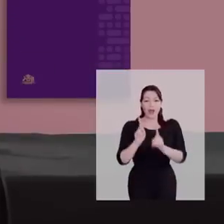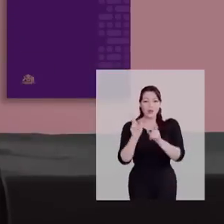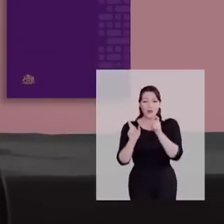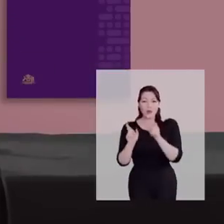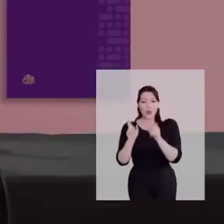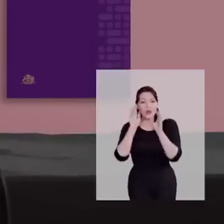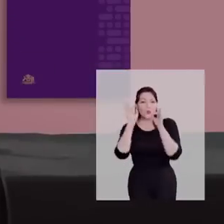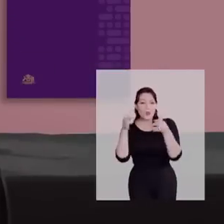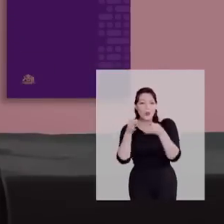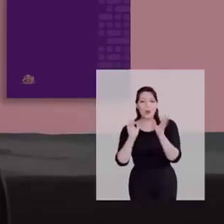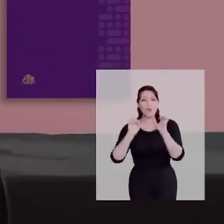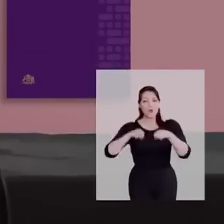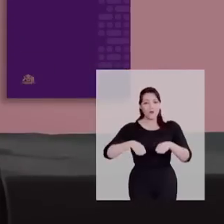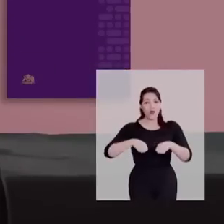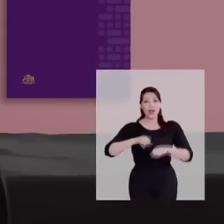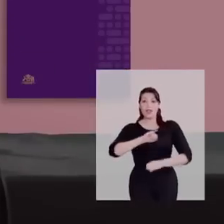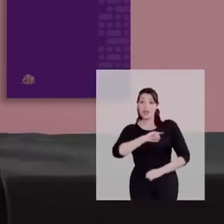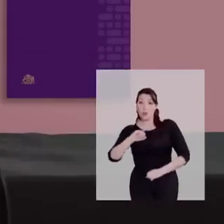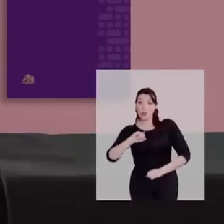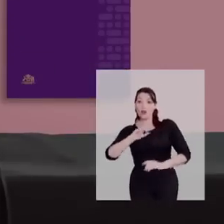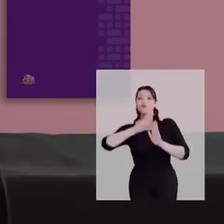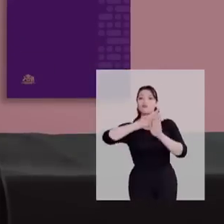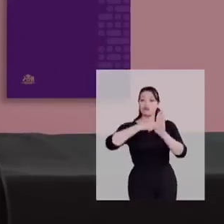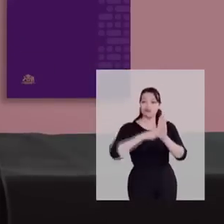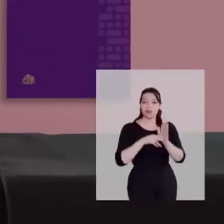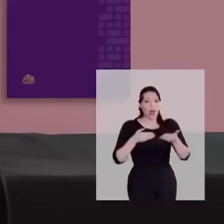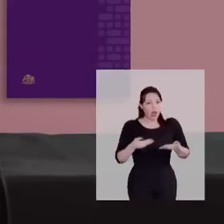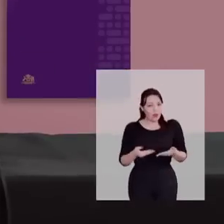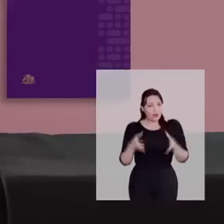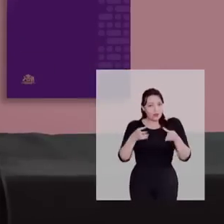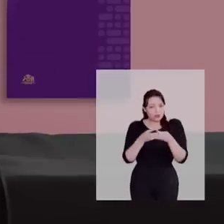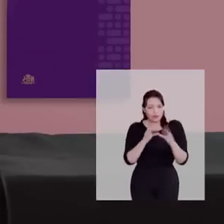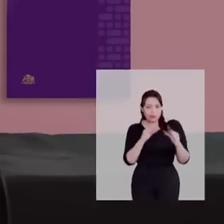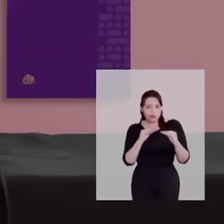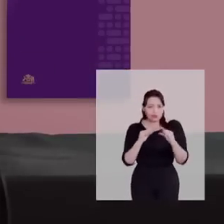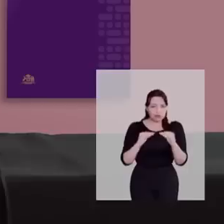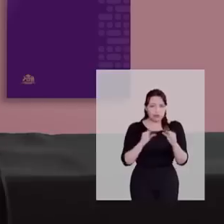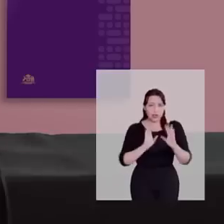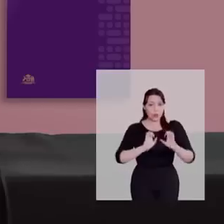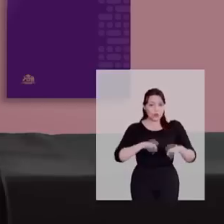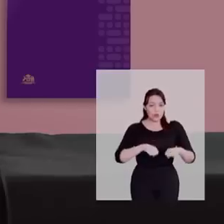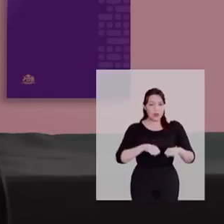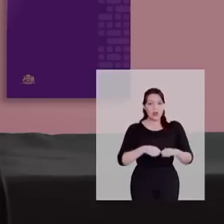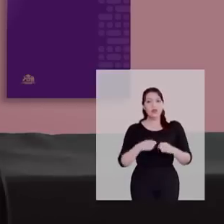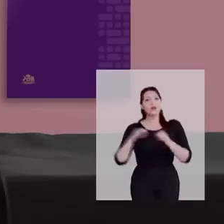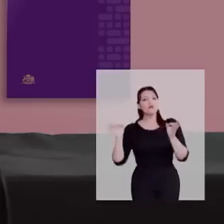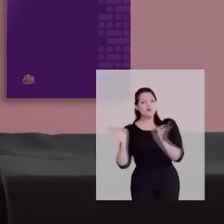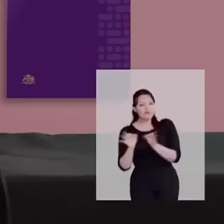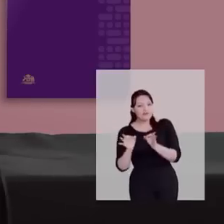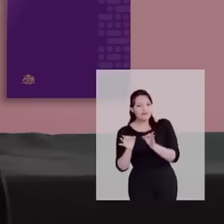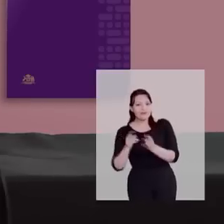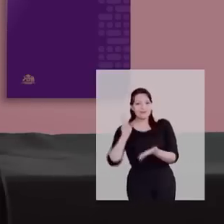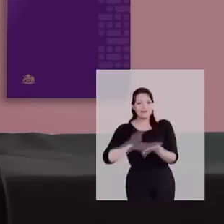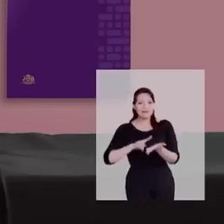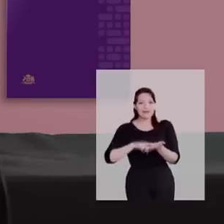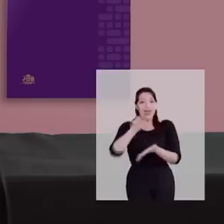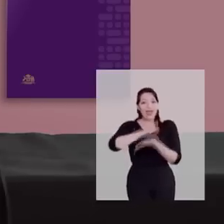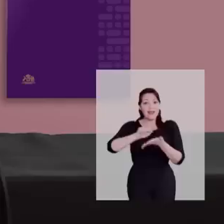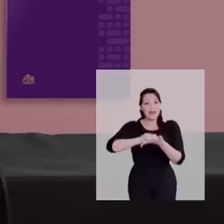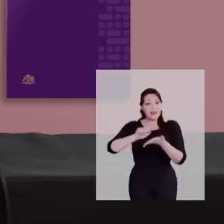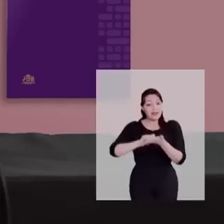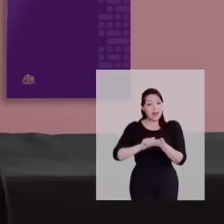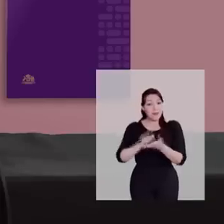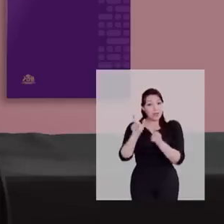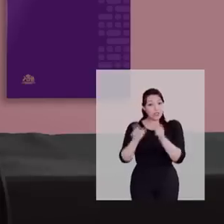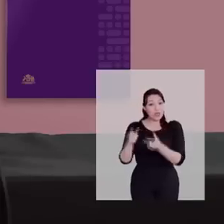hay quienes sugieren que hay que aprobar para reformar. De hecho, se están organizando para hacerlo. Y esto que tengo acá es una sugerencia real, escrita por quienes